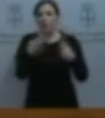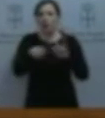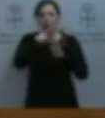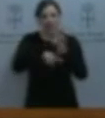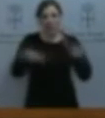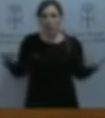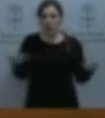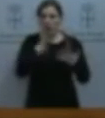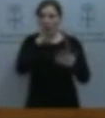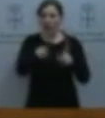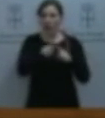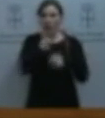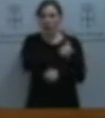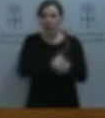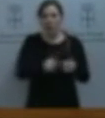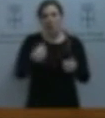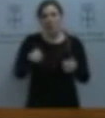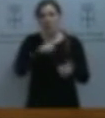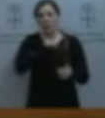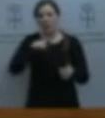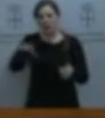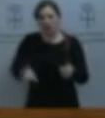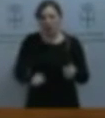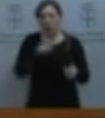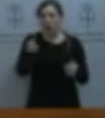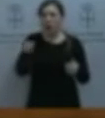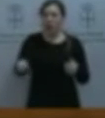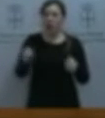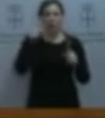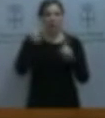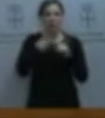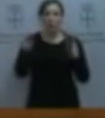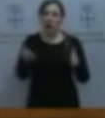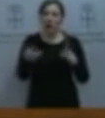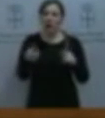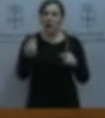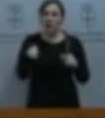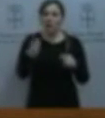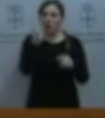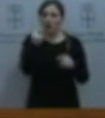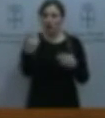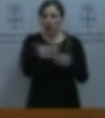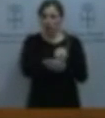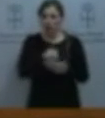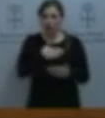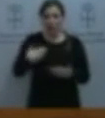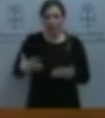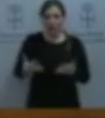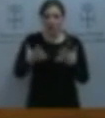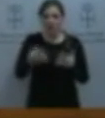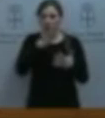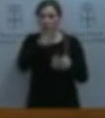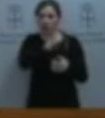intereses privatizadores de un sector social muy reducido que no tiene otro objetivo que lucrarse con el dinero de todos, quitándoselo a los que más lo